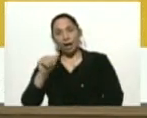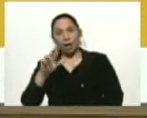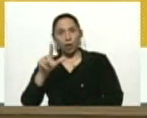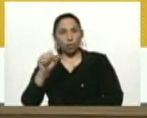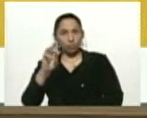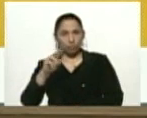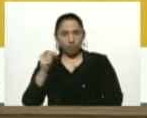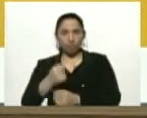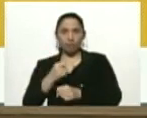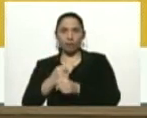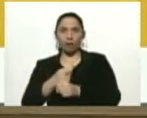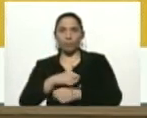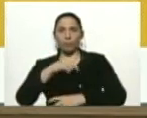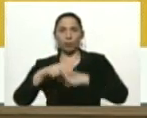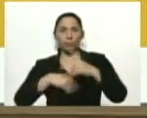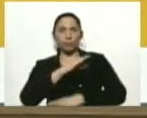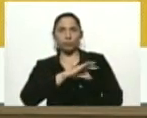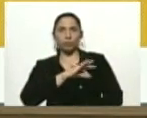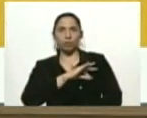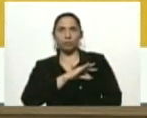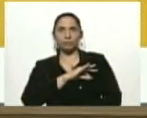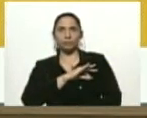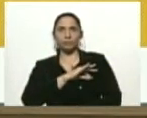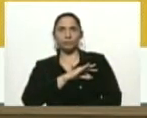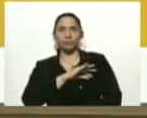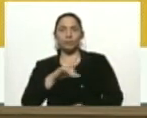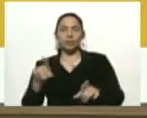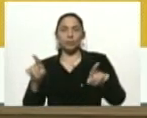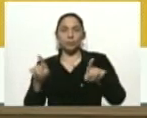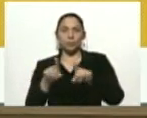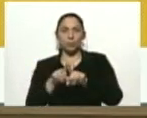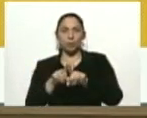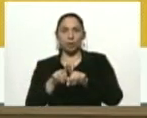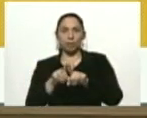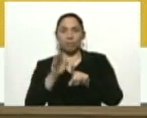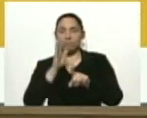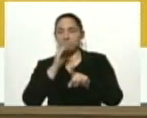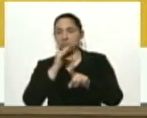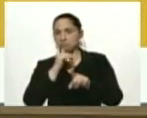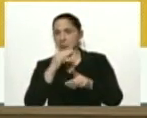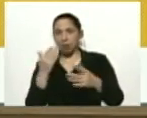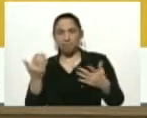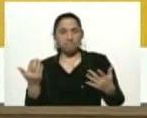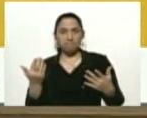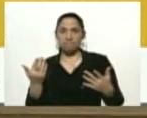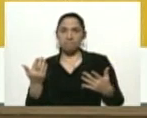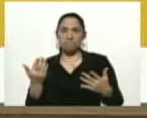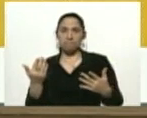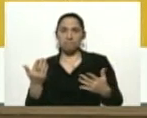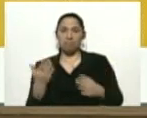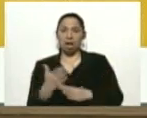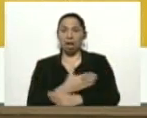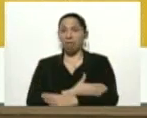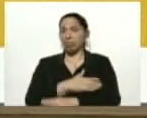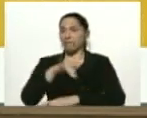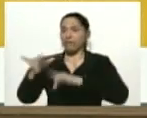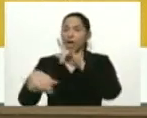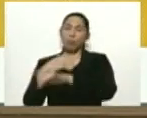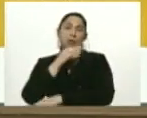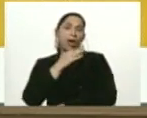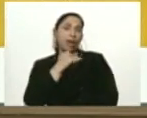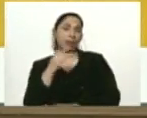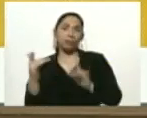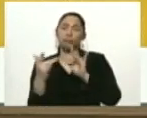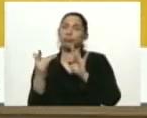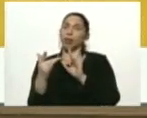uno de los programas sociales y, igualmente, no tiene aparente antecedentes de viaje o contacto con